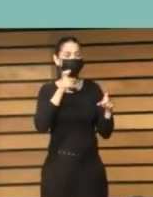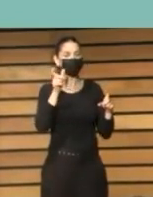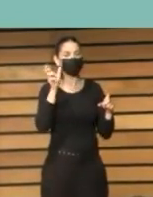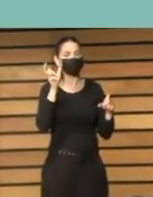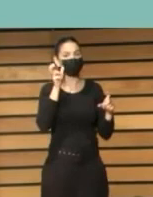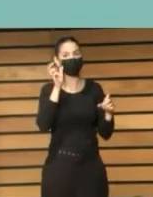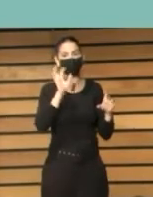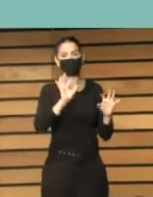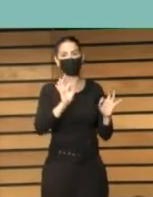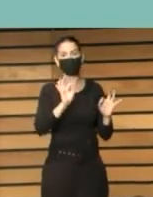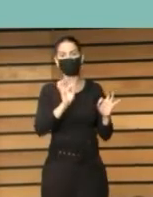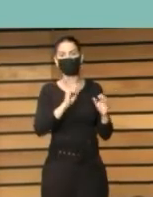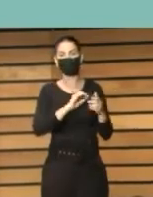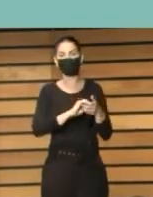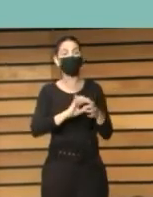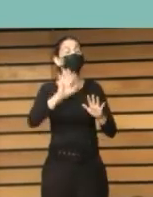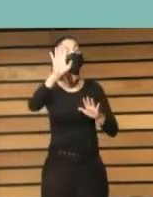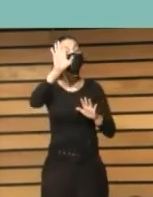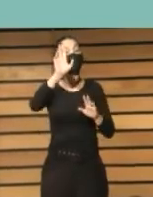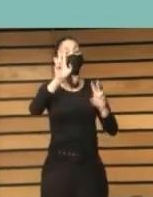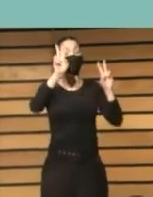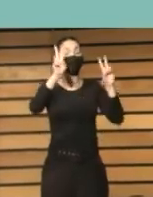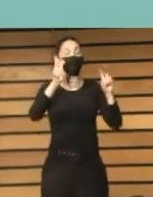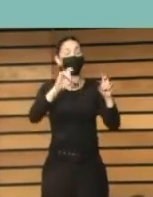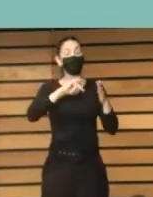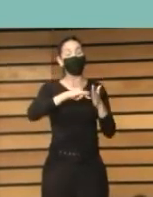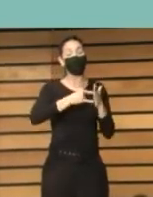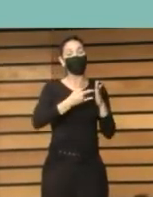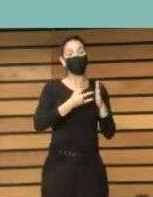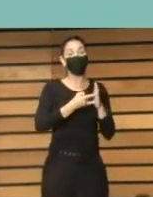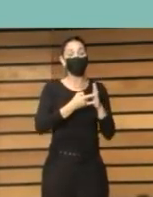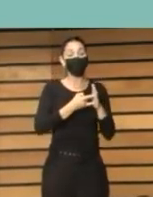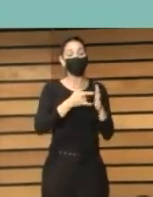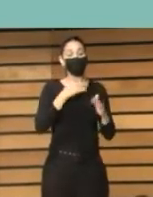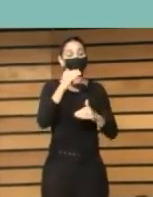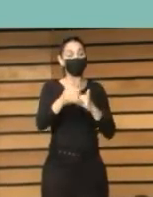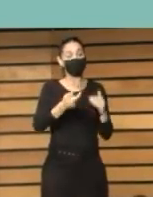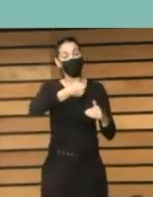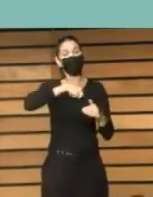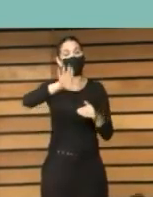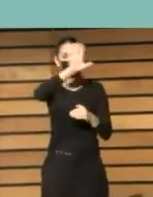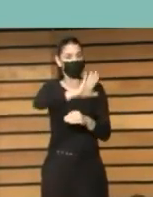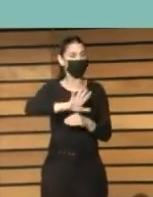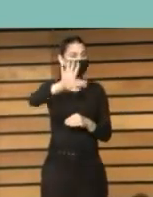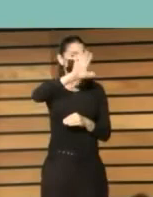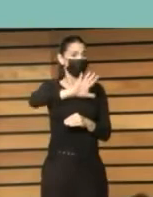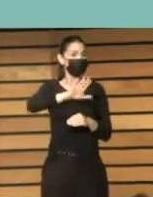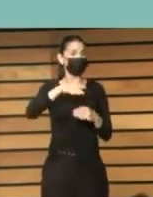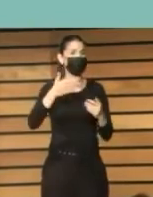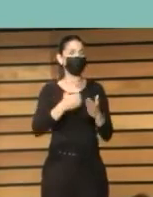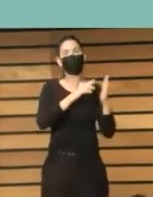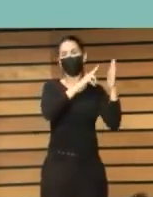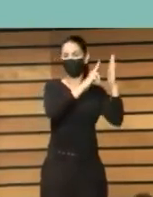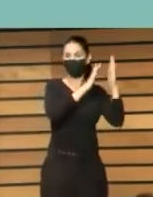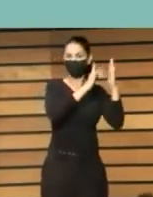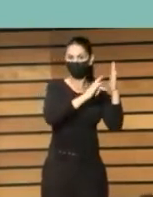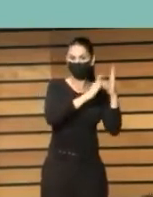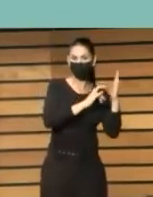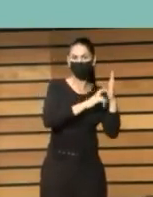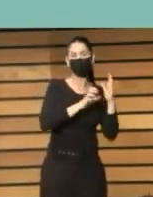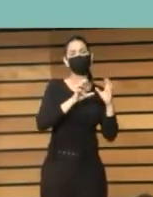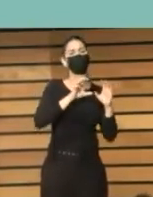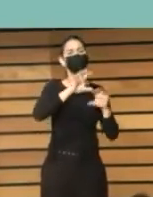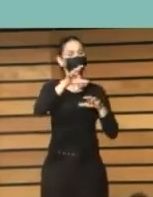de todo ese proceso que hicimos a nivel más estatal aquí en Valencia y en otras comunidades autónomas con los